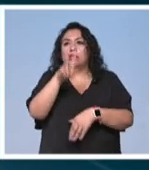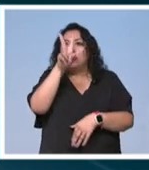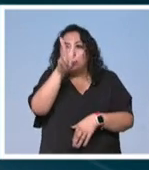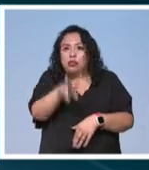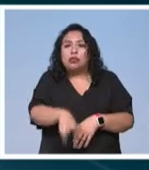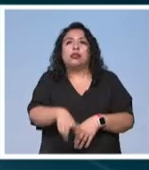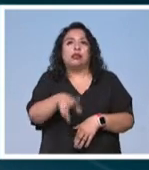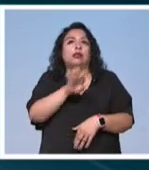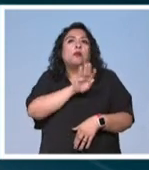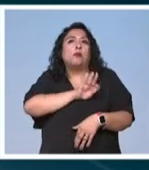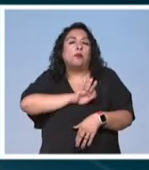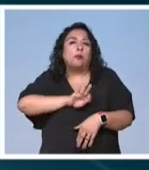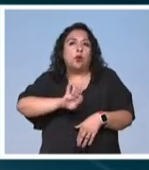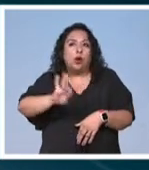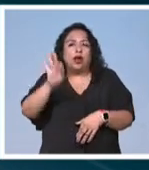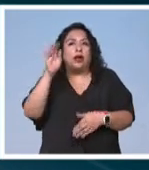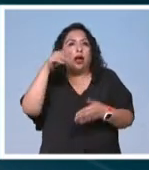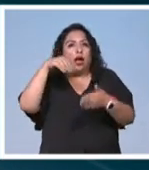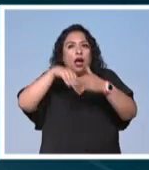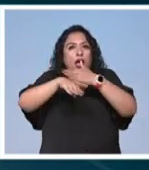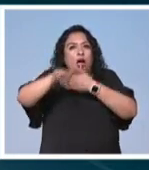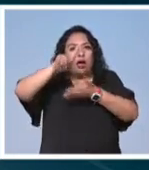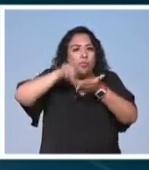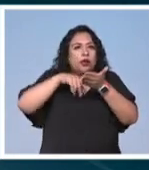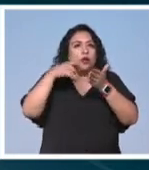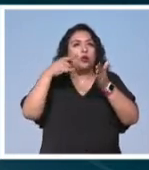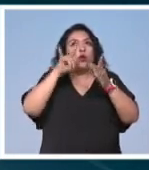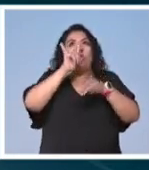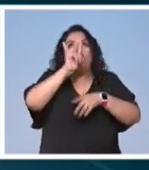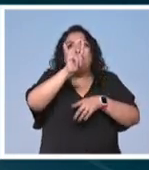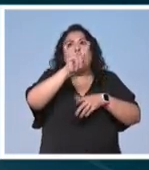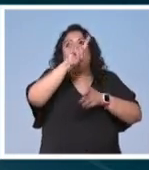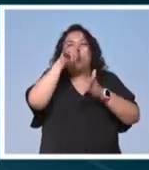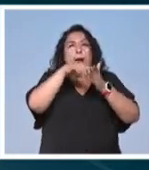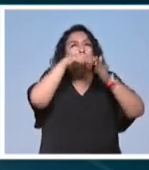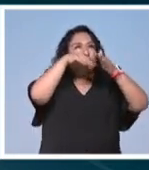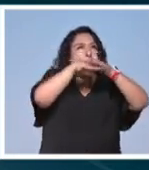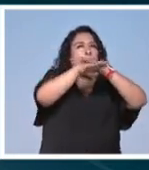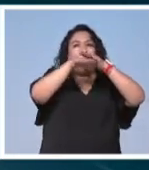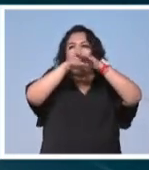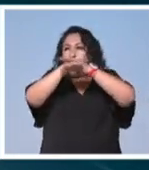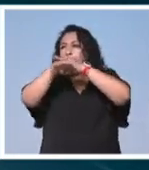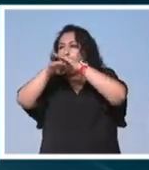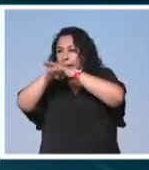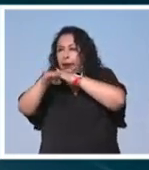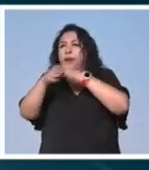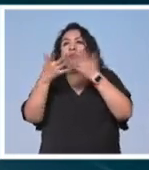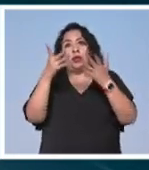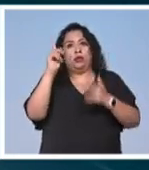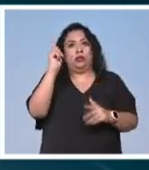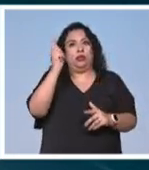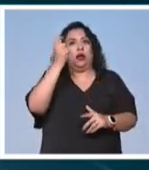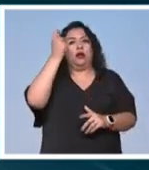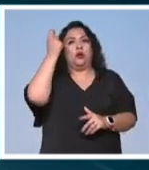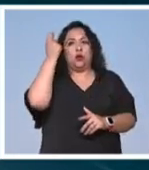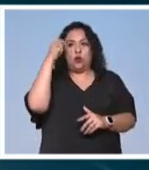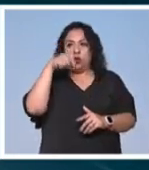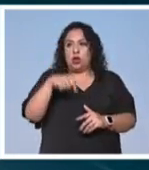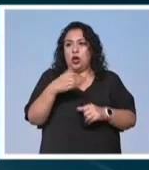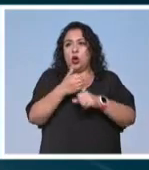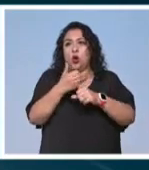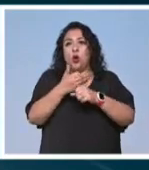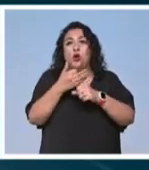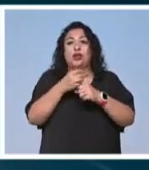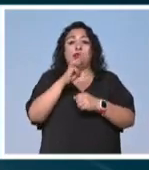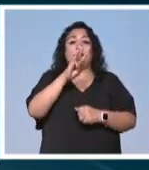de poder entrar, ¿no?, en el cuadro y en los espacios, ¿no? Ya, bueno, tecnológicamente estamos en la fase